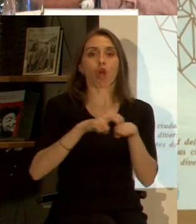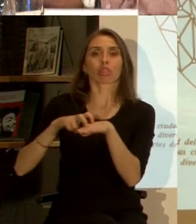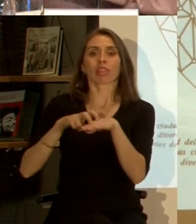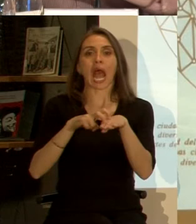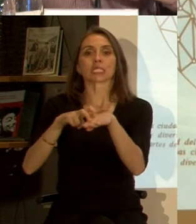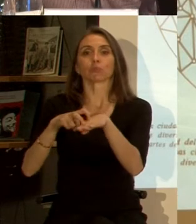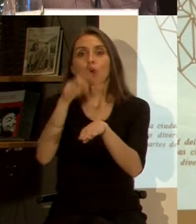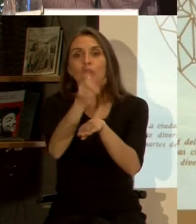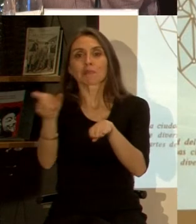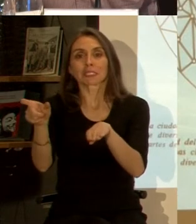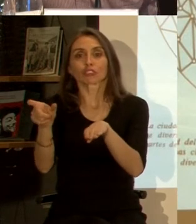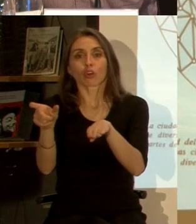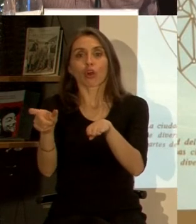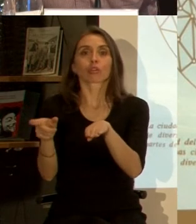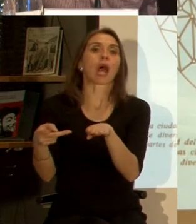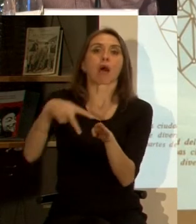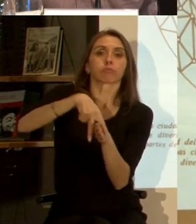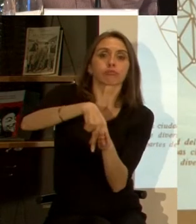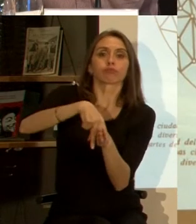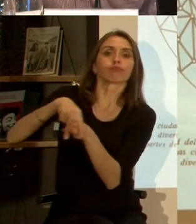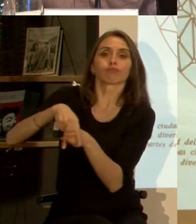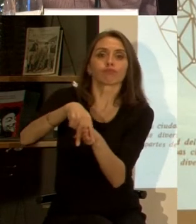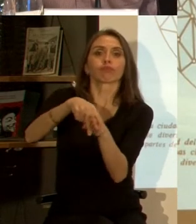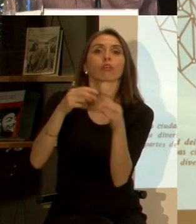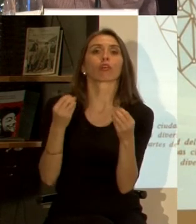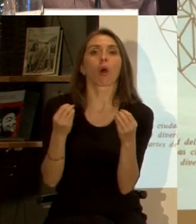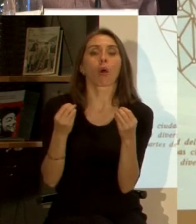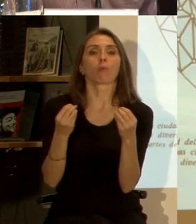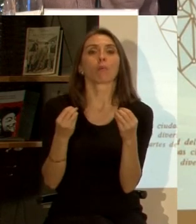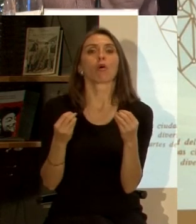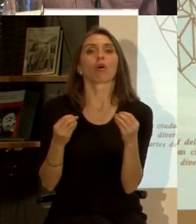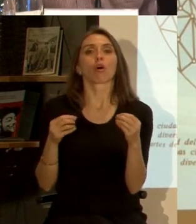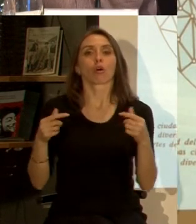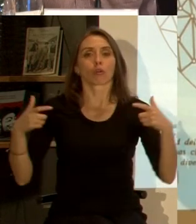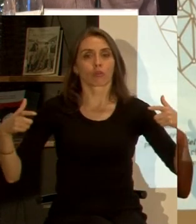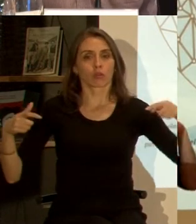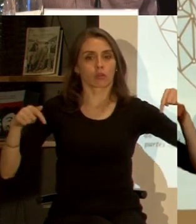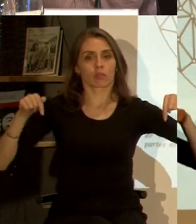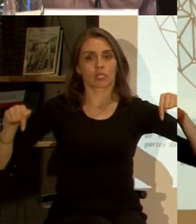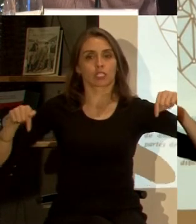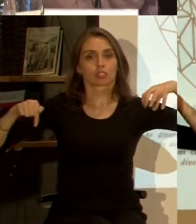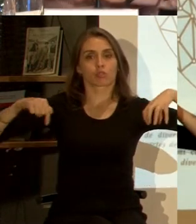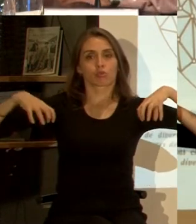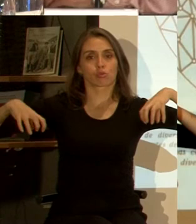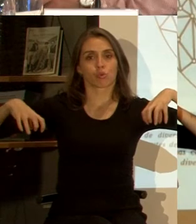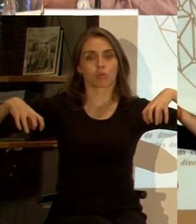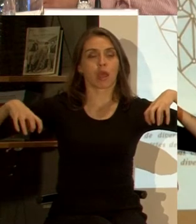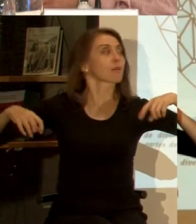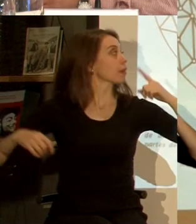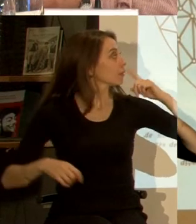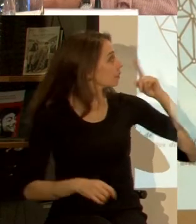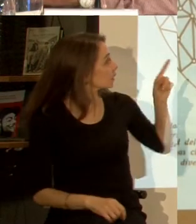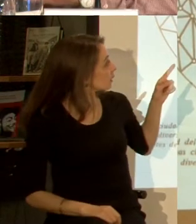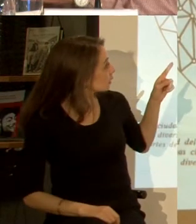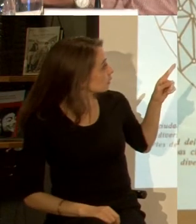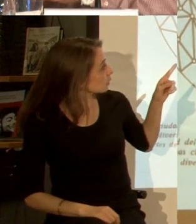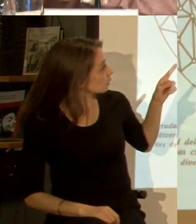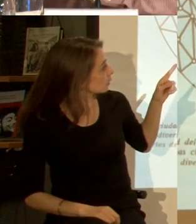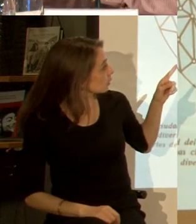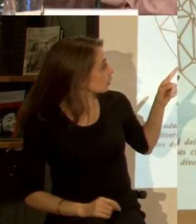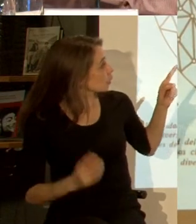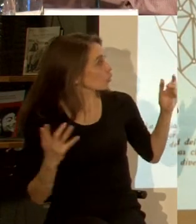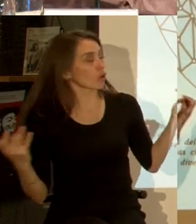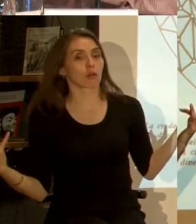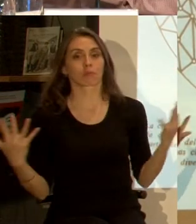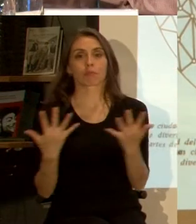clave para poder ir generando esta atracción entre estos polos urbanos que aparecen en esta gráfica hasta